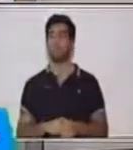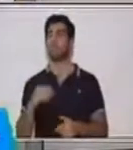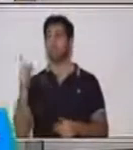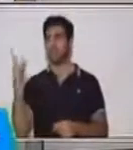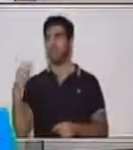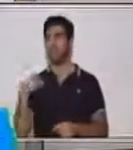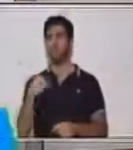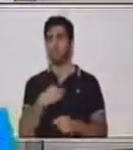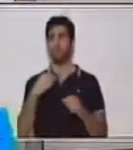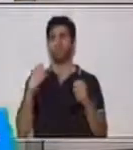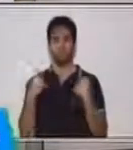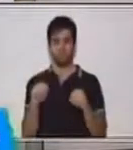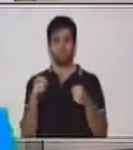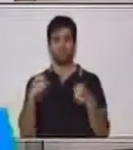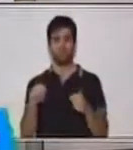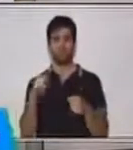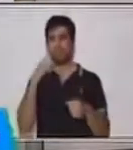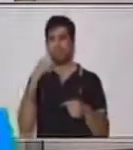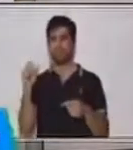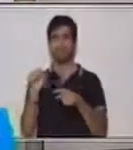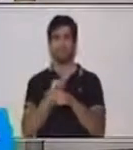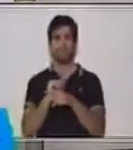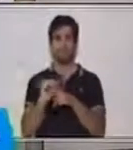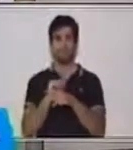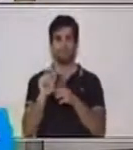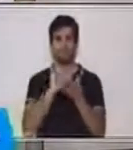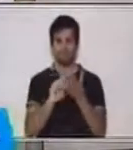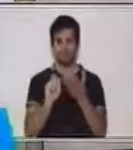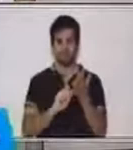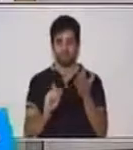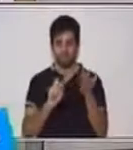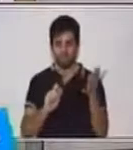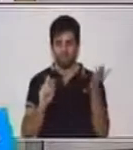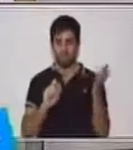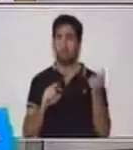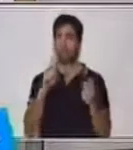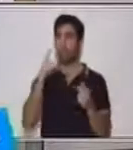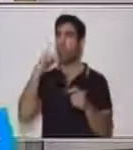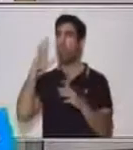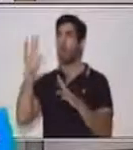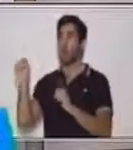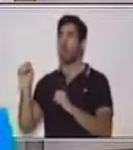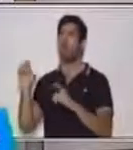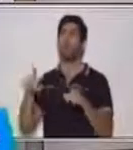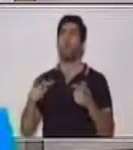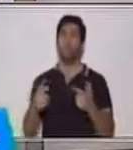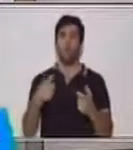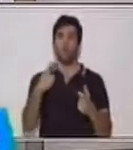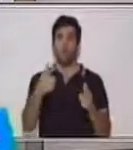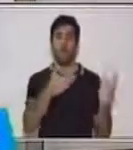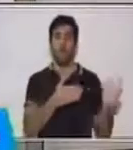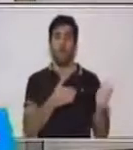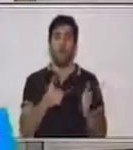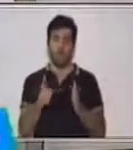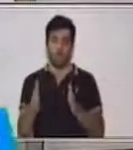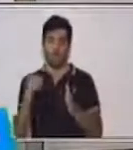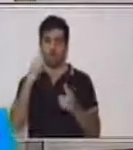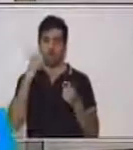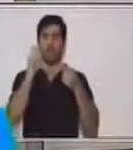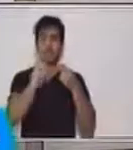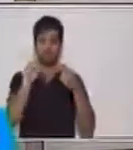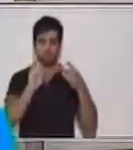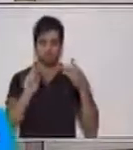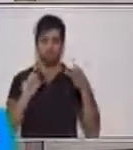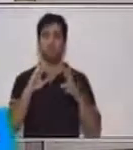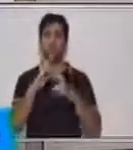es como vamos trabajando. Si ustedes se pueden dar cuenta, solo es seguir una regla de lo que estamos enseñando.